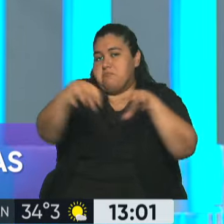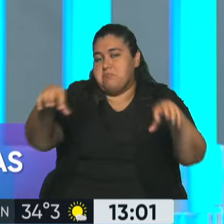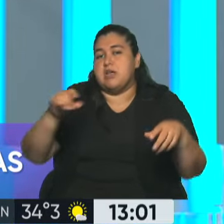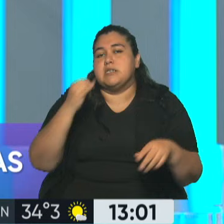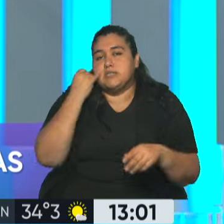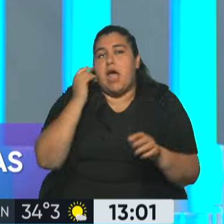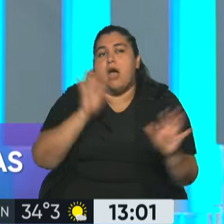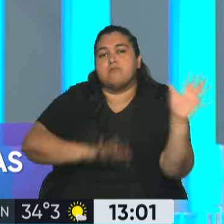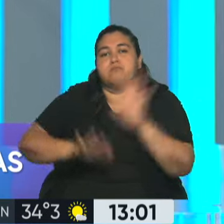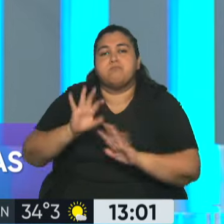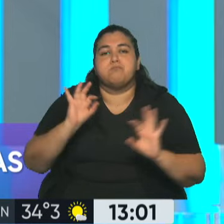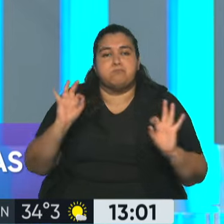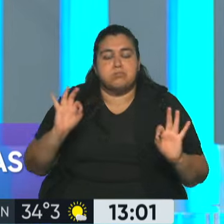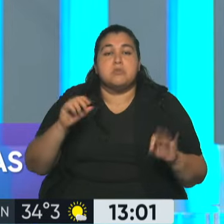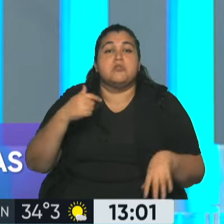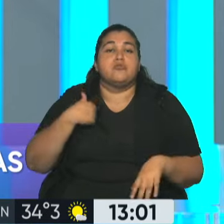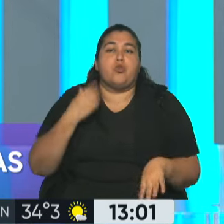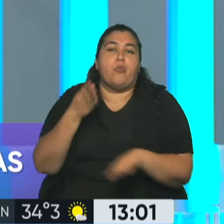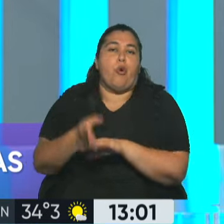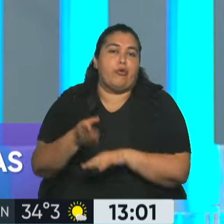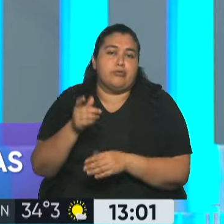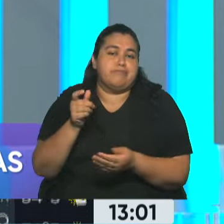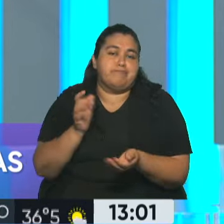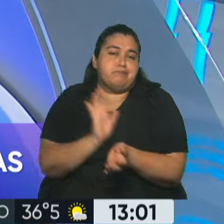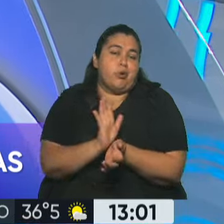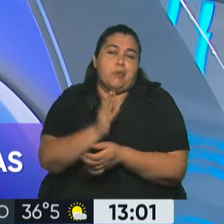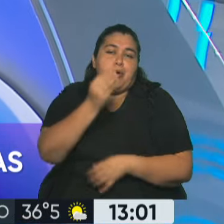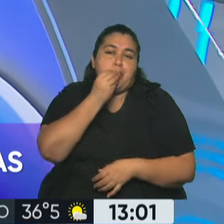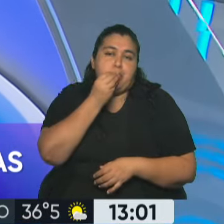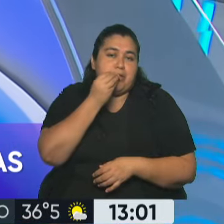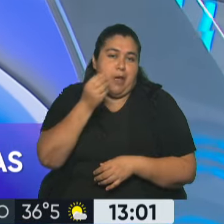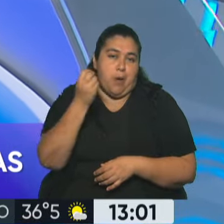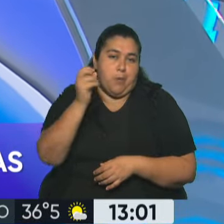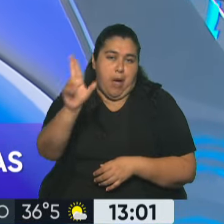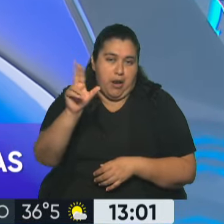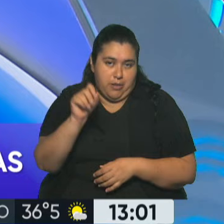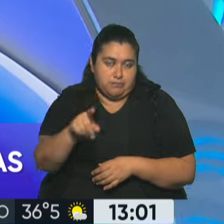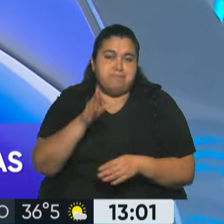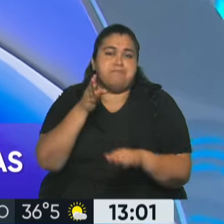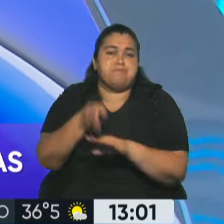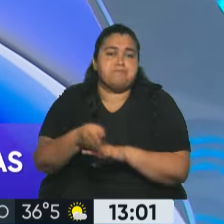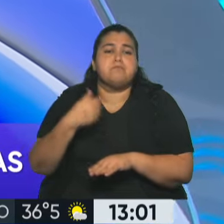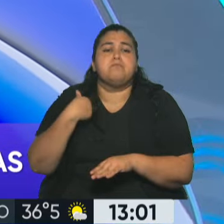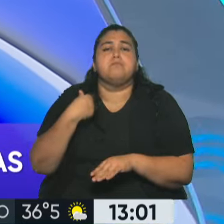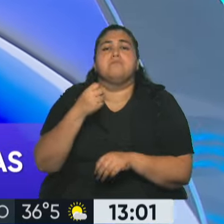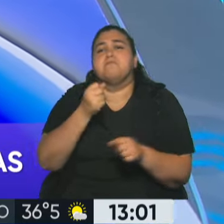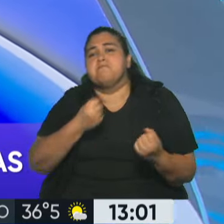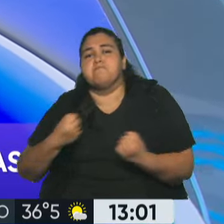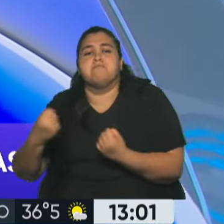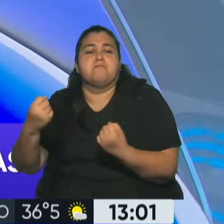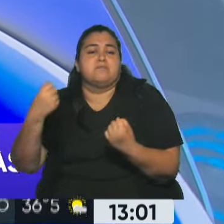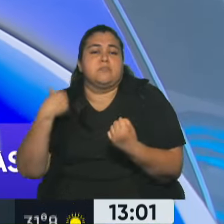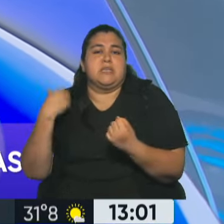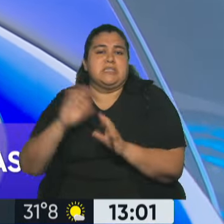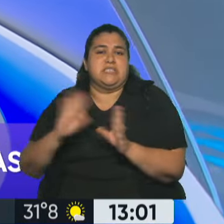correspondientes. Voy a hacer una compra, voy, por ejemplo, a un local de comidas rápidas y paso por la parte donde se retira con el auto. Ya no se pueden llevar